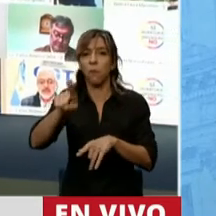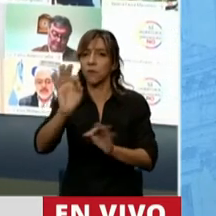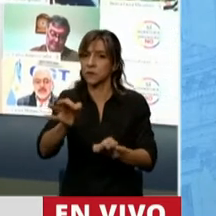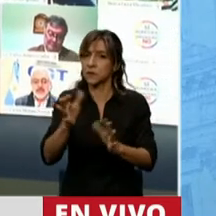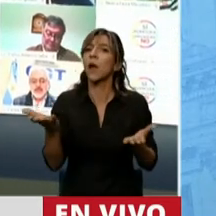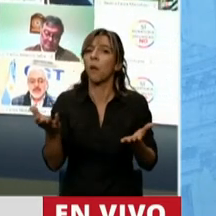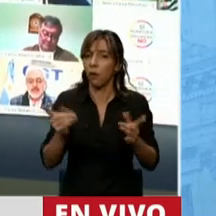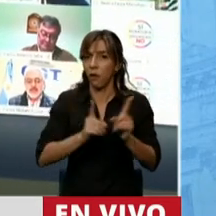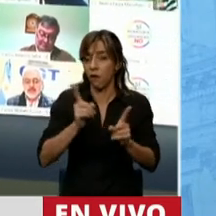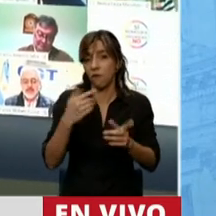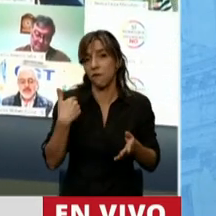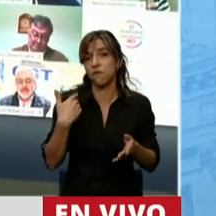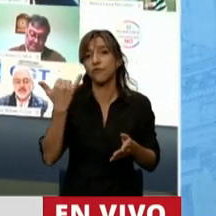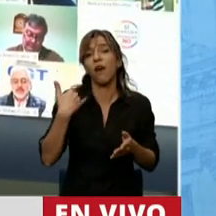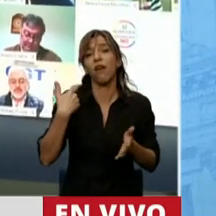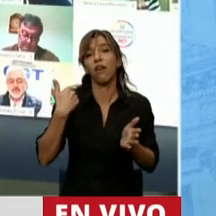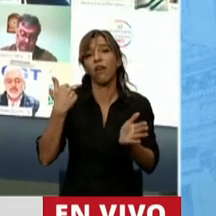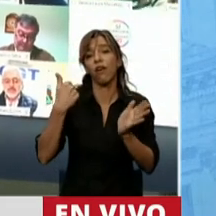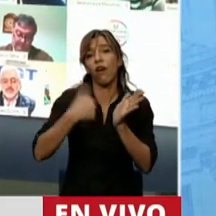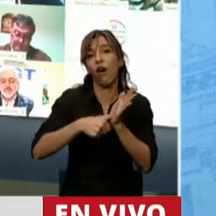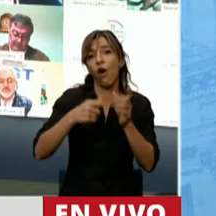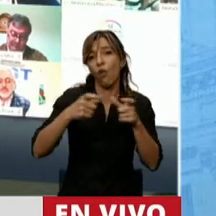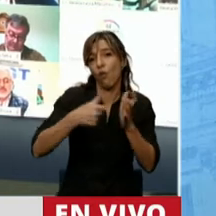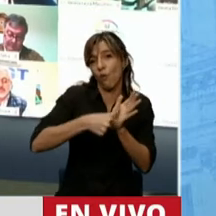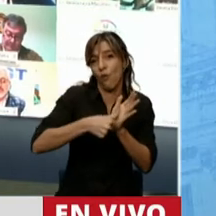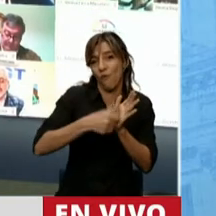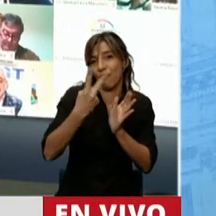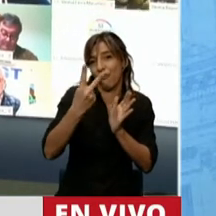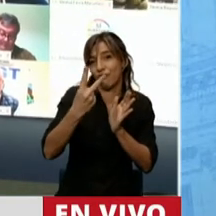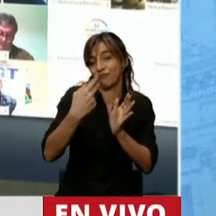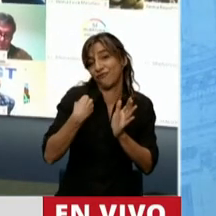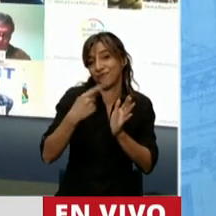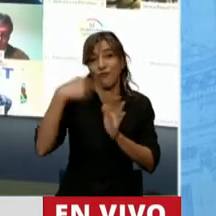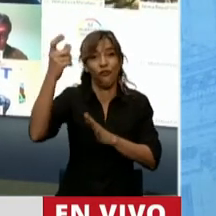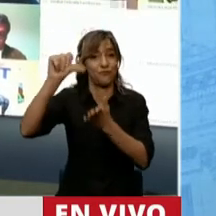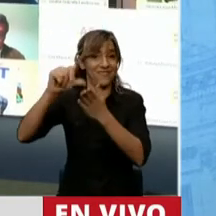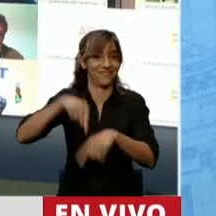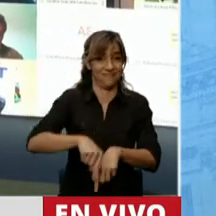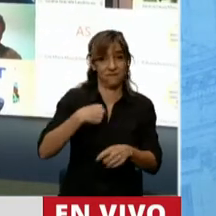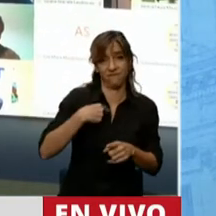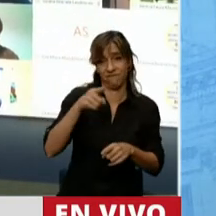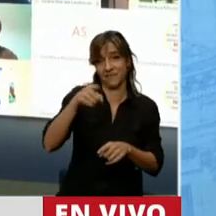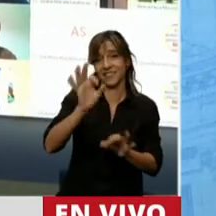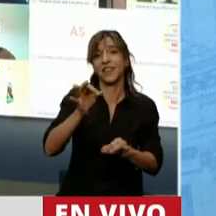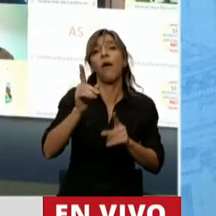y han cruzado la frontera para recibir el plan alimentario. Yo no quiero que suceda eso. La ayuda